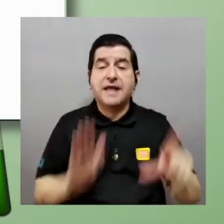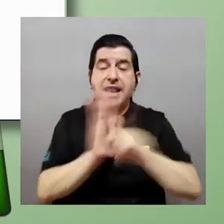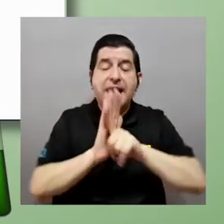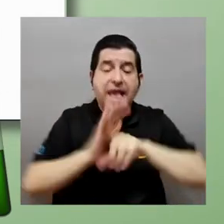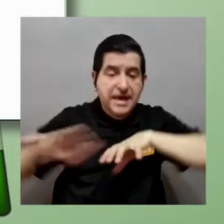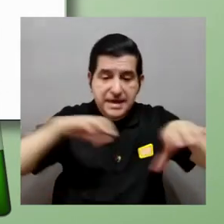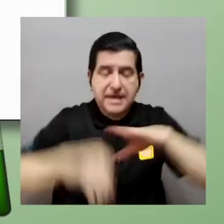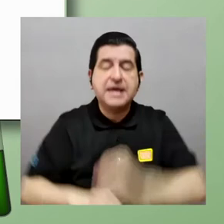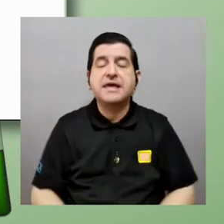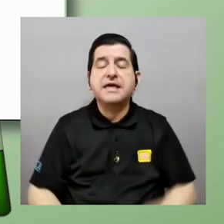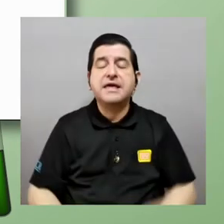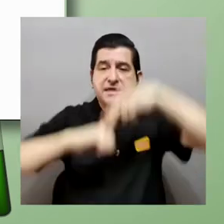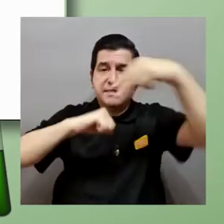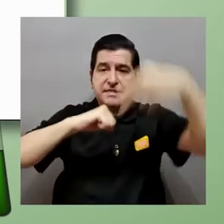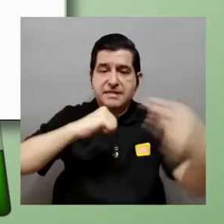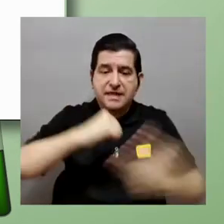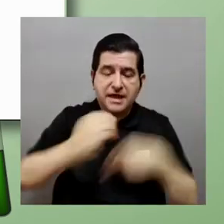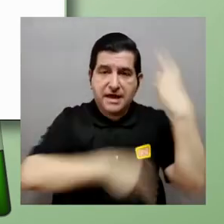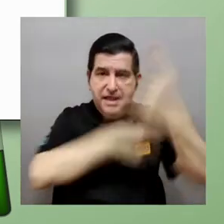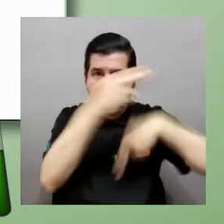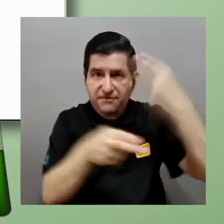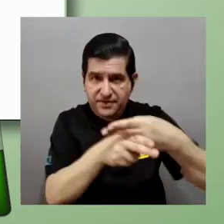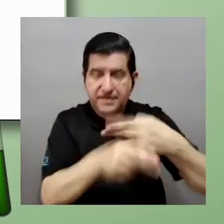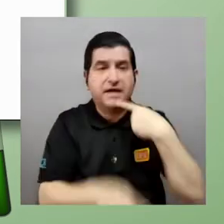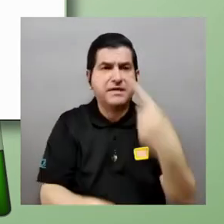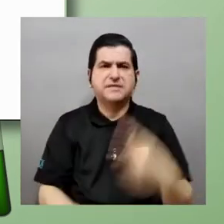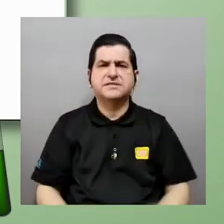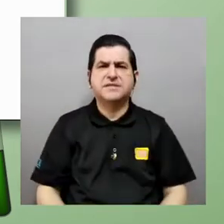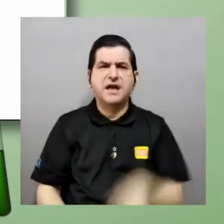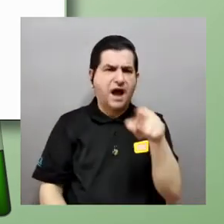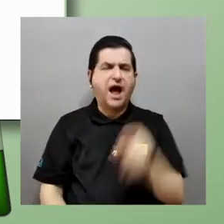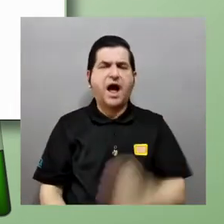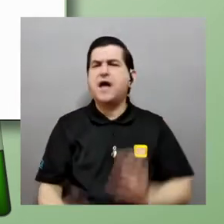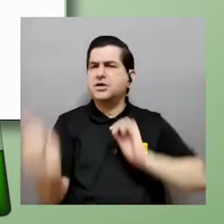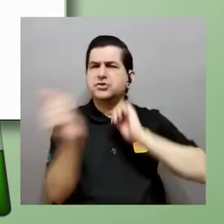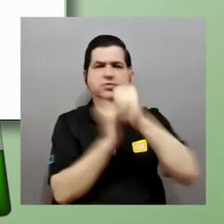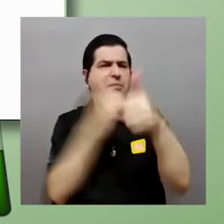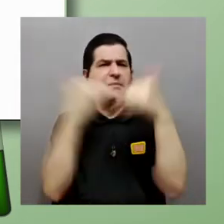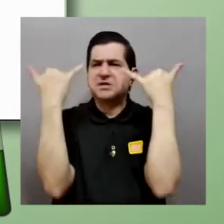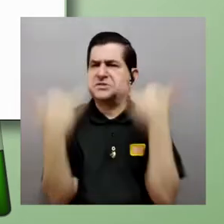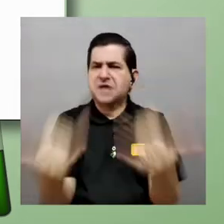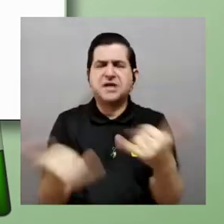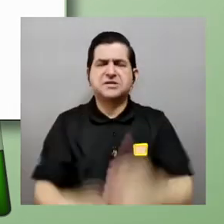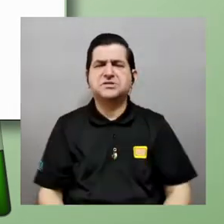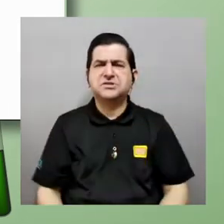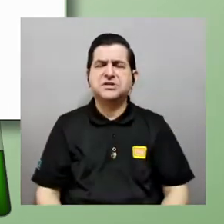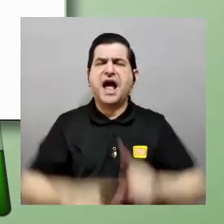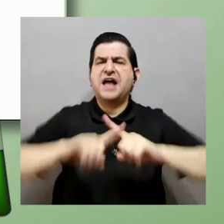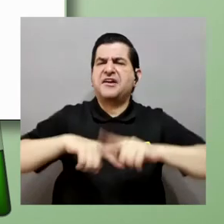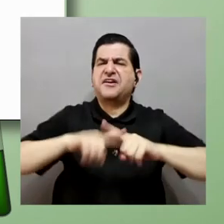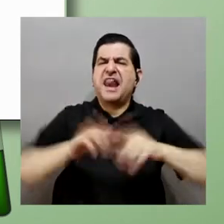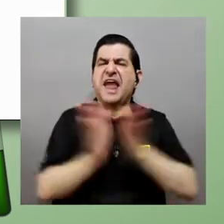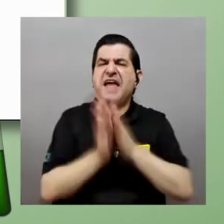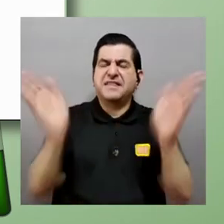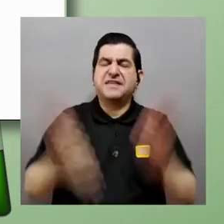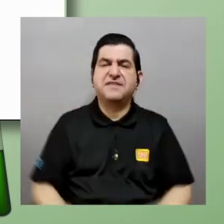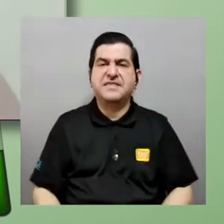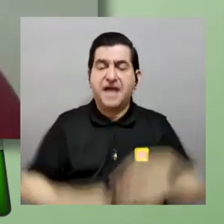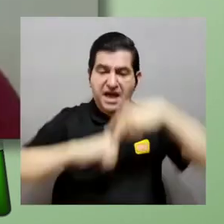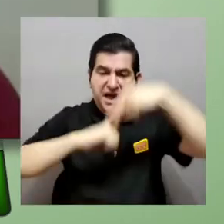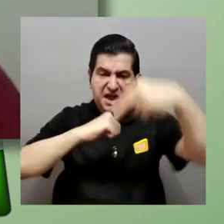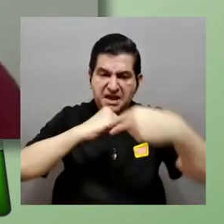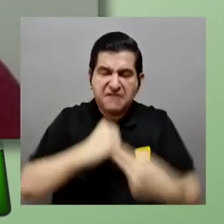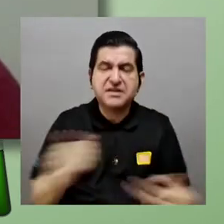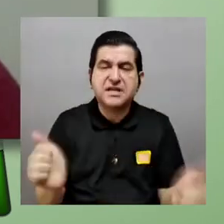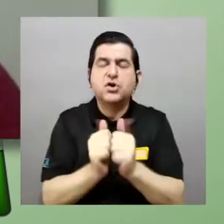leyes de gravitación universal y uno es donde empieza a decir ah bueno esto fue superado por la por la relatividad general porque